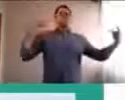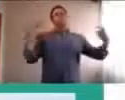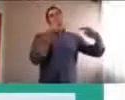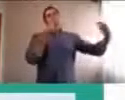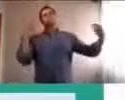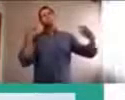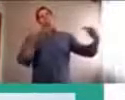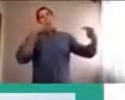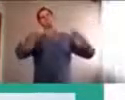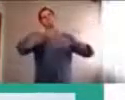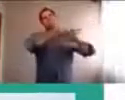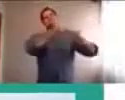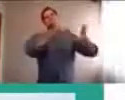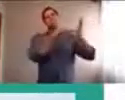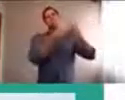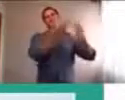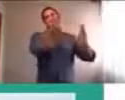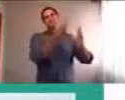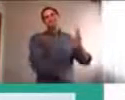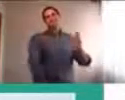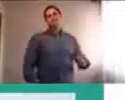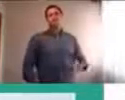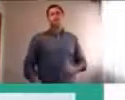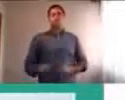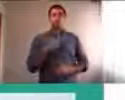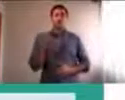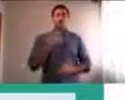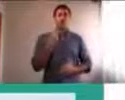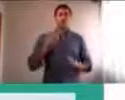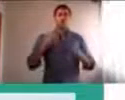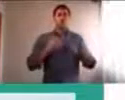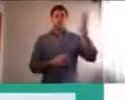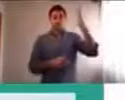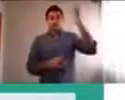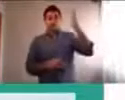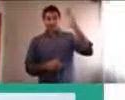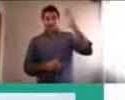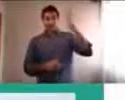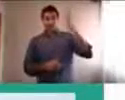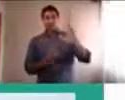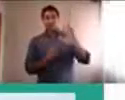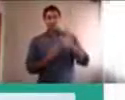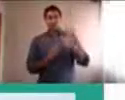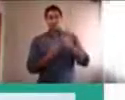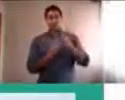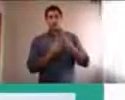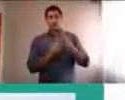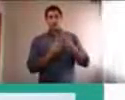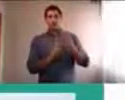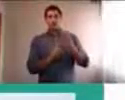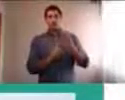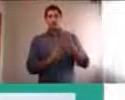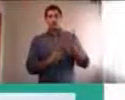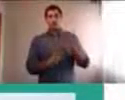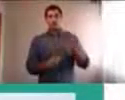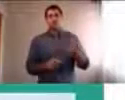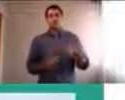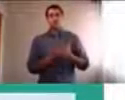poder utilizar, la mano, como forma, de poder inspirar, y expirar, ¿sí? Es como que uno, inspira, ¿sí?